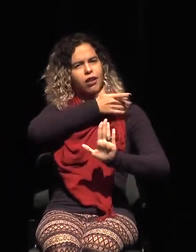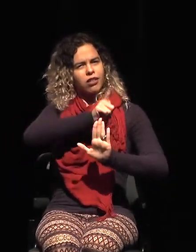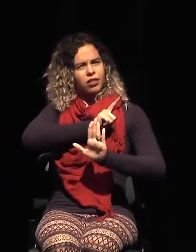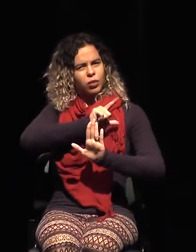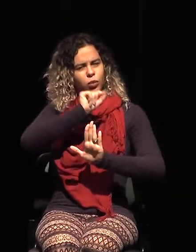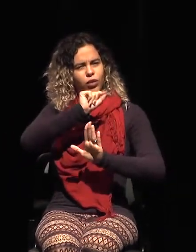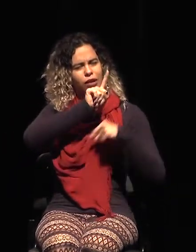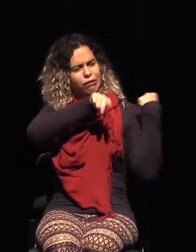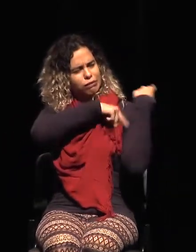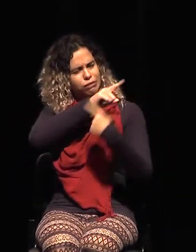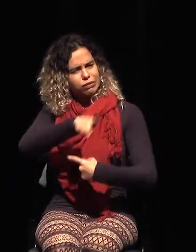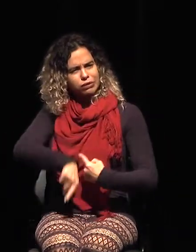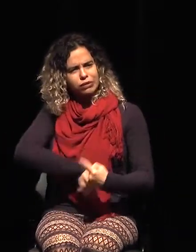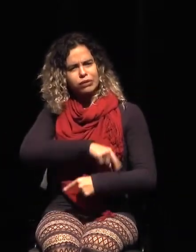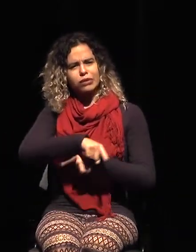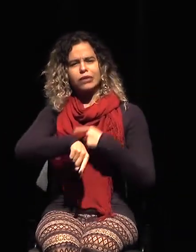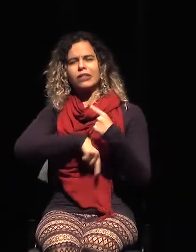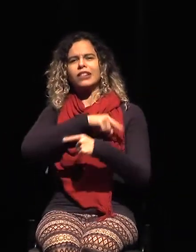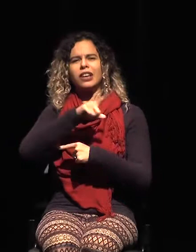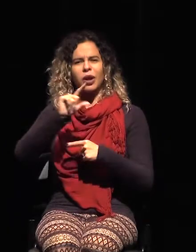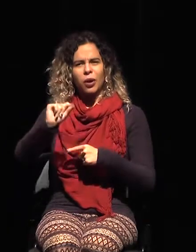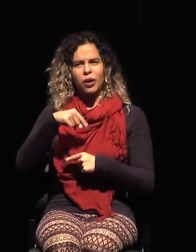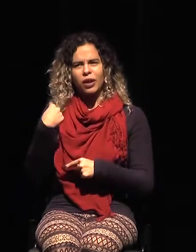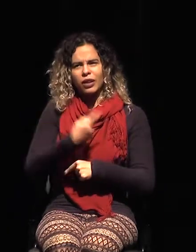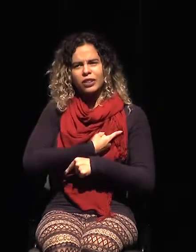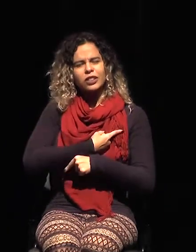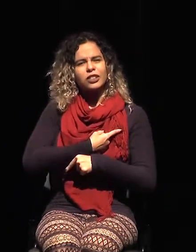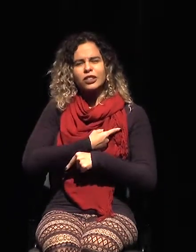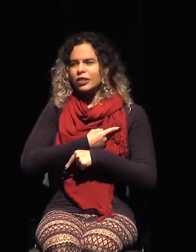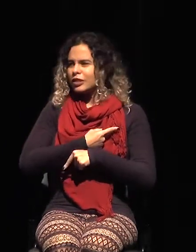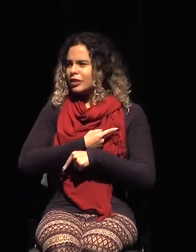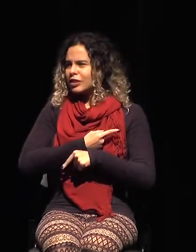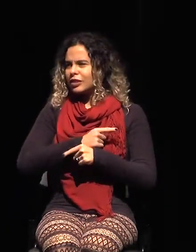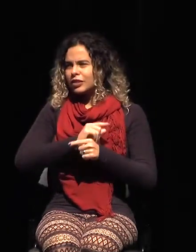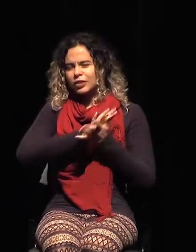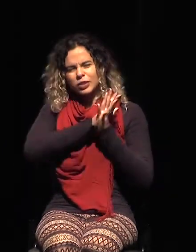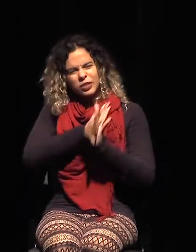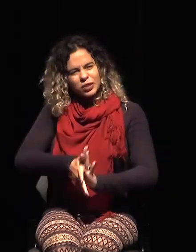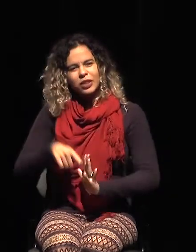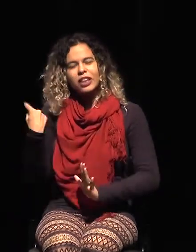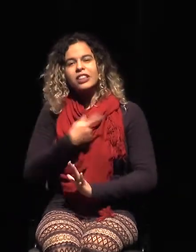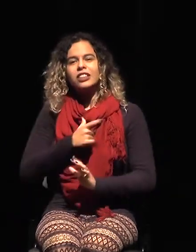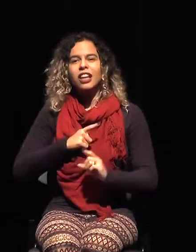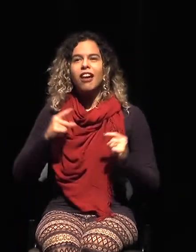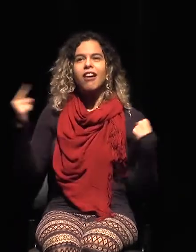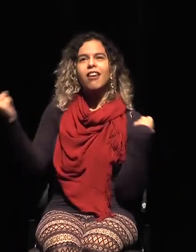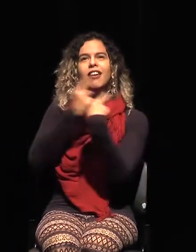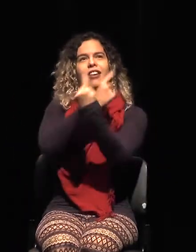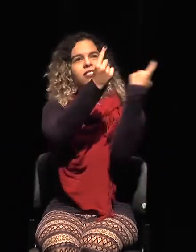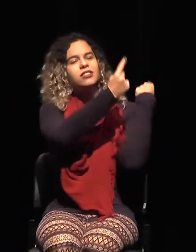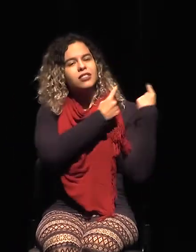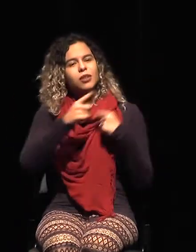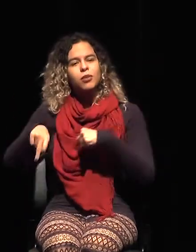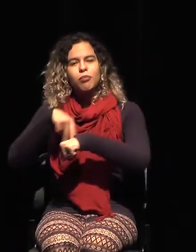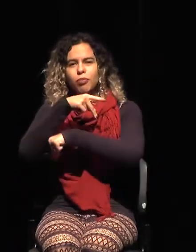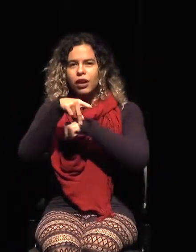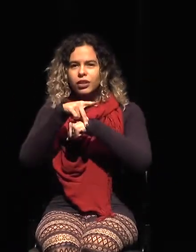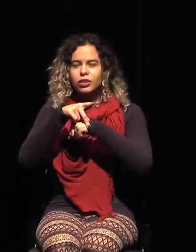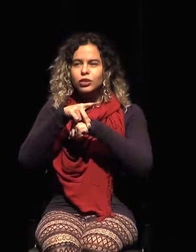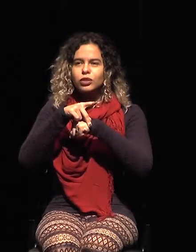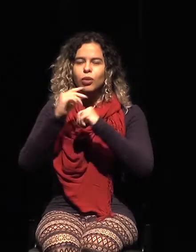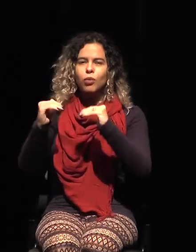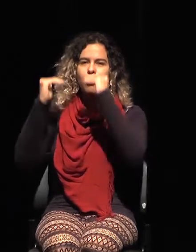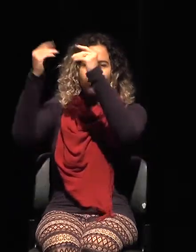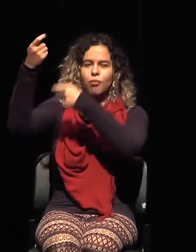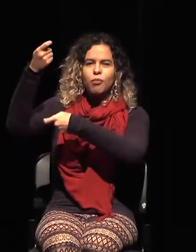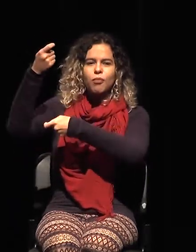que tiene que ver con la relación entre países supuestamente económicamente más importantes y los que